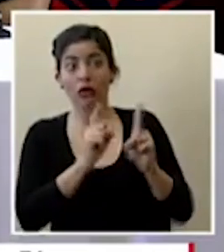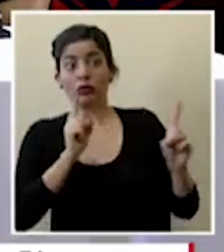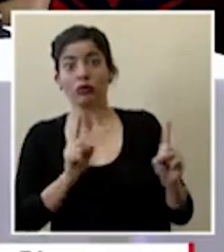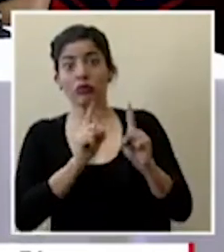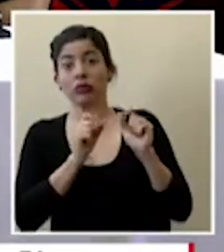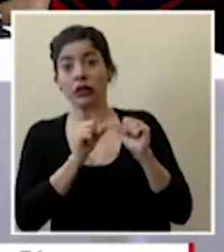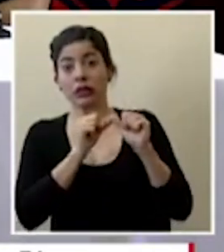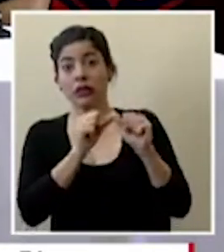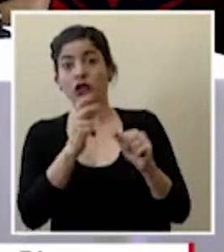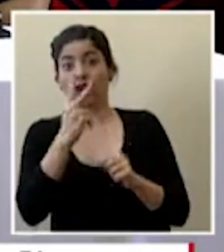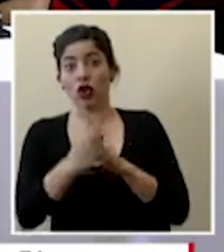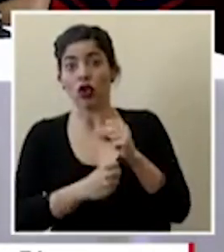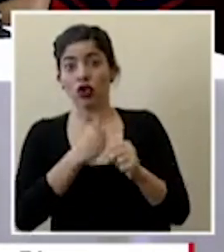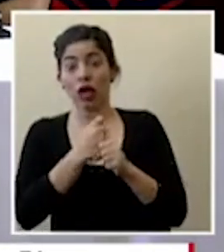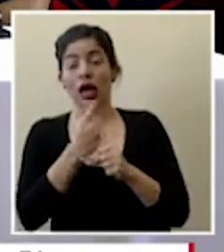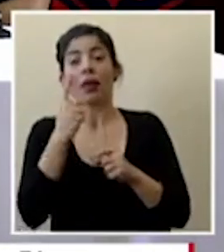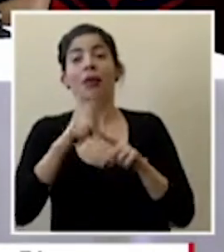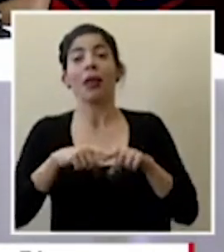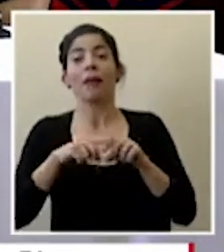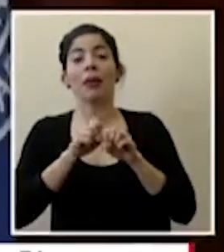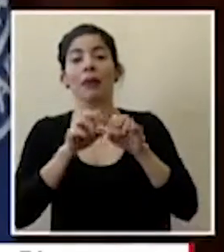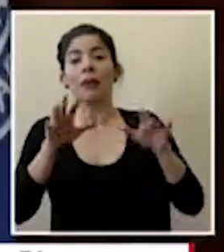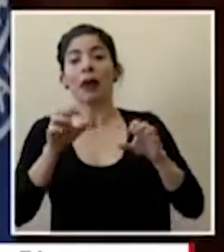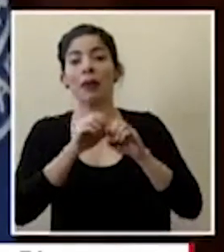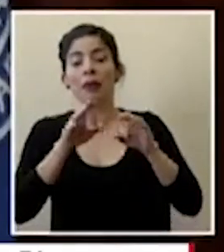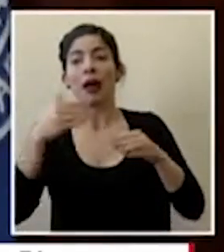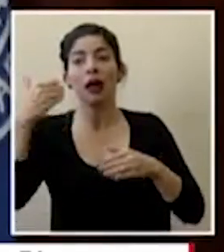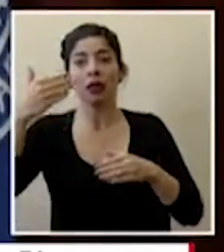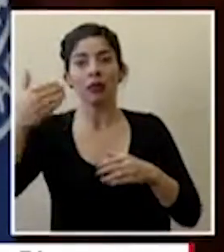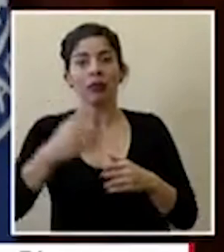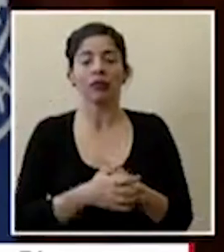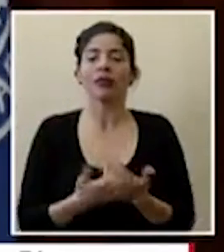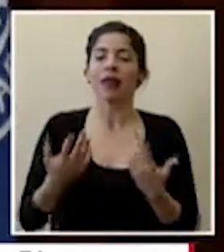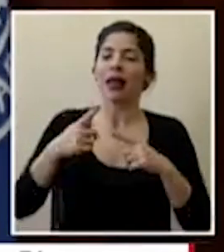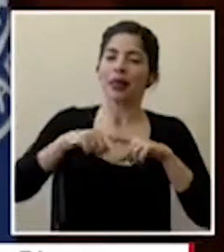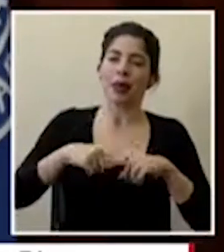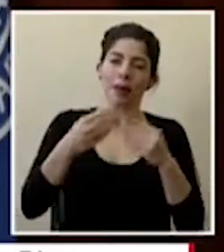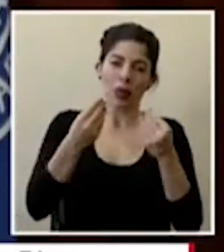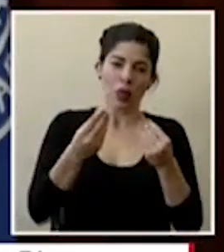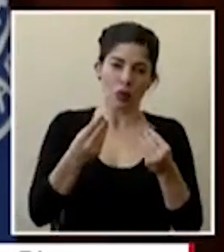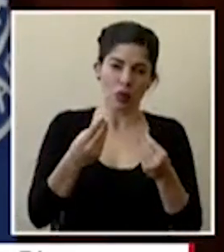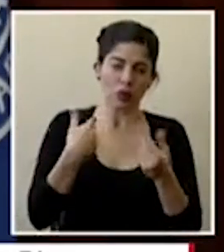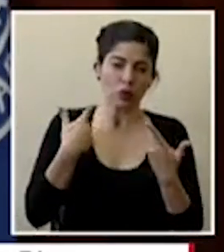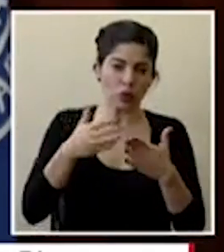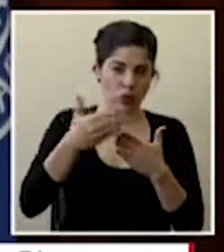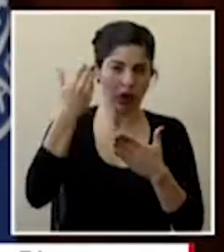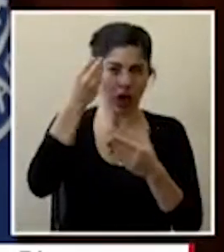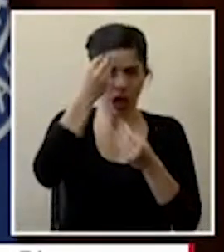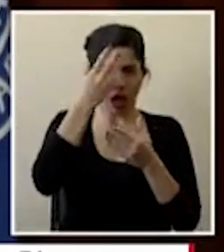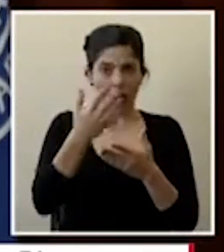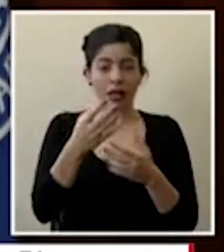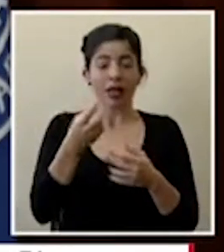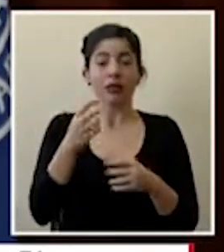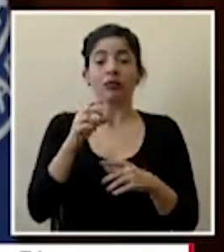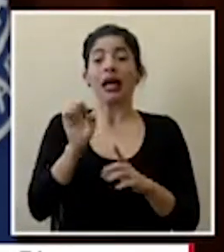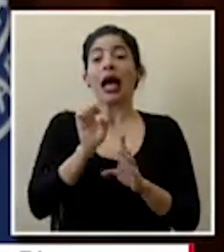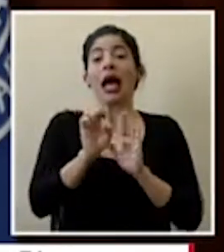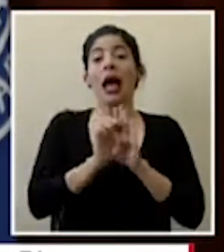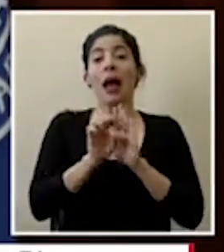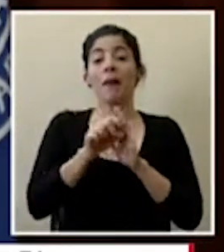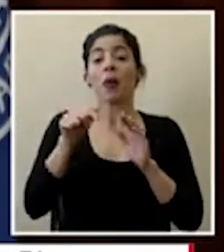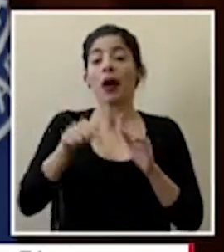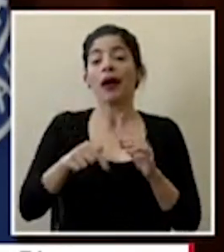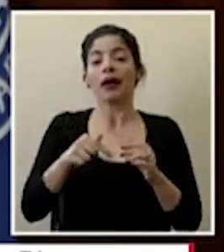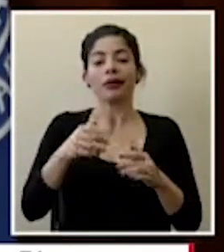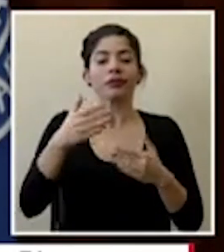masivos dependiendo de las demás olas que vengan vean eso va a depender mucho lo hemos indicado manejar un escenario absoluto en donde digamos que esto se va a prolongar